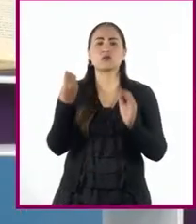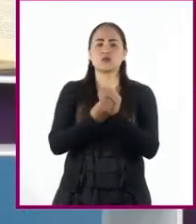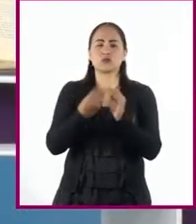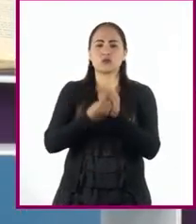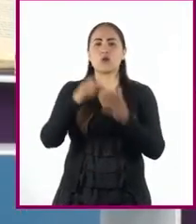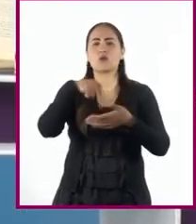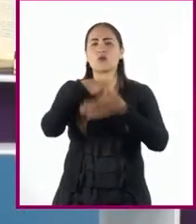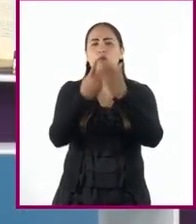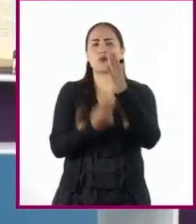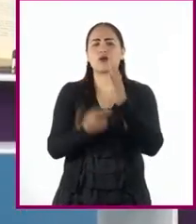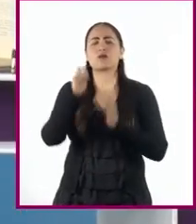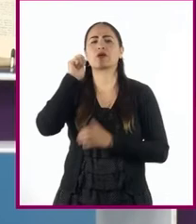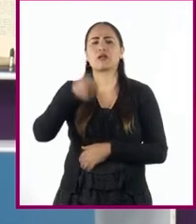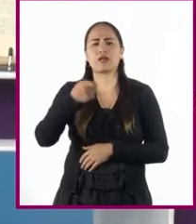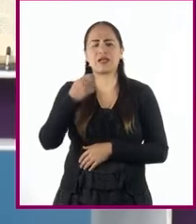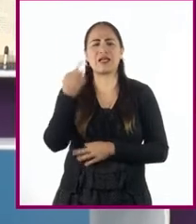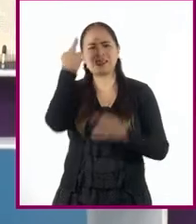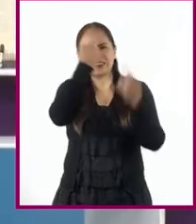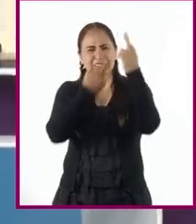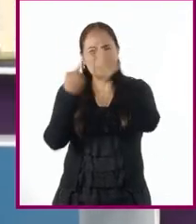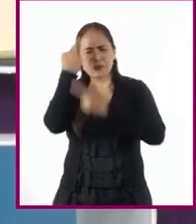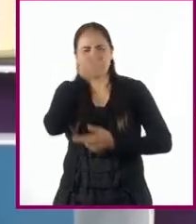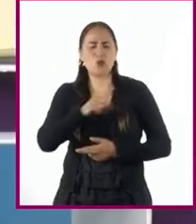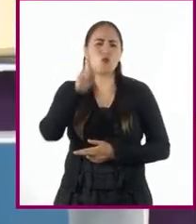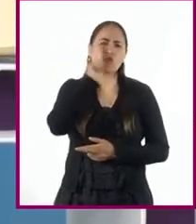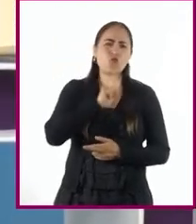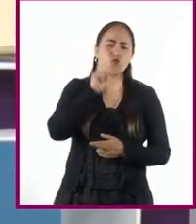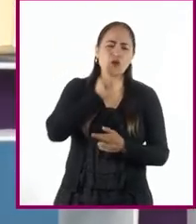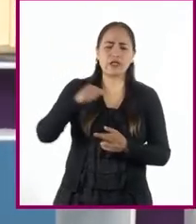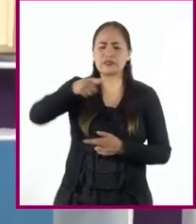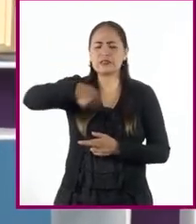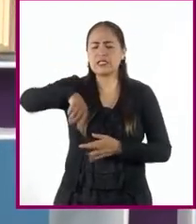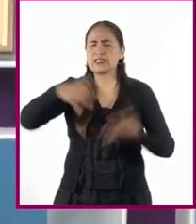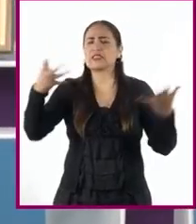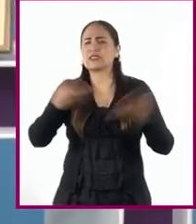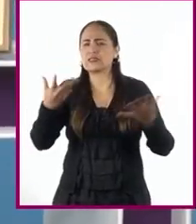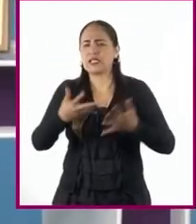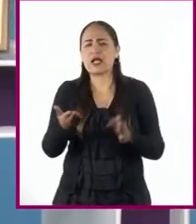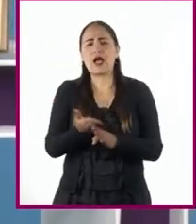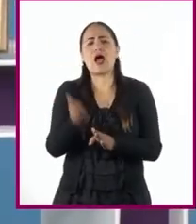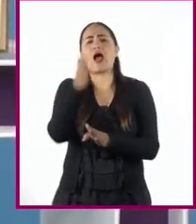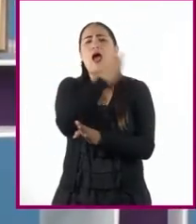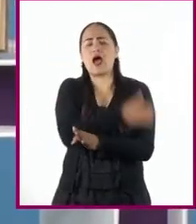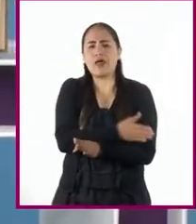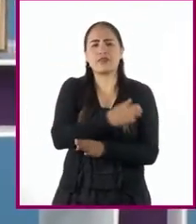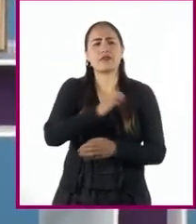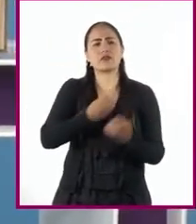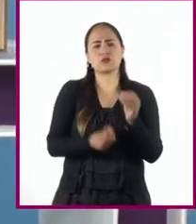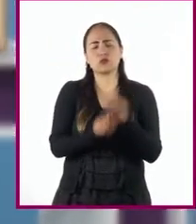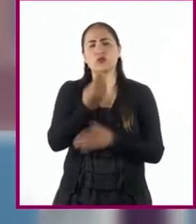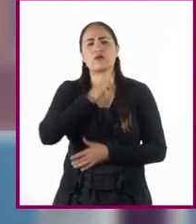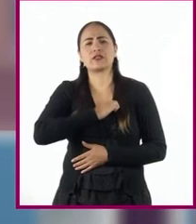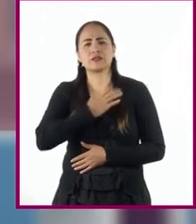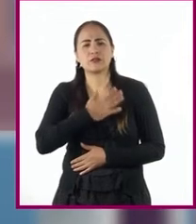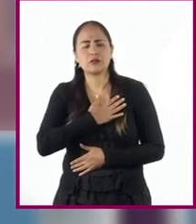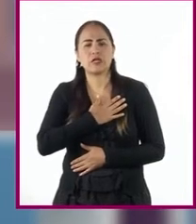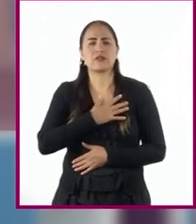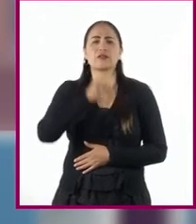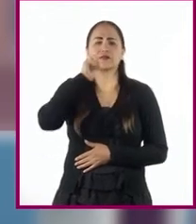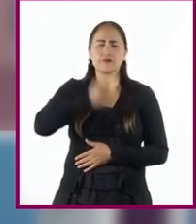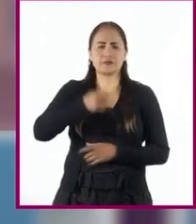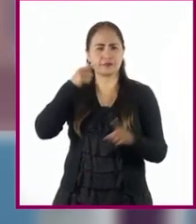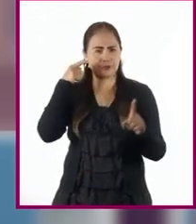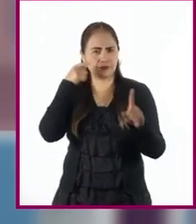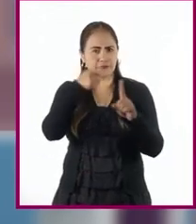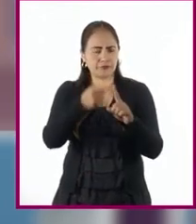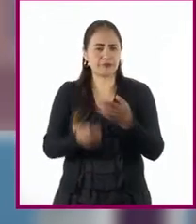revisión acerca de los roles que desempeñaron las mujeres en la Nueva España. Nos enfocaremos en reconocer